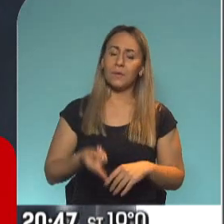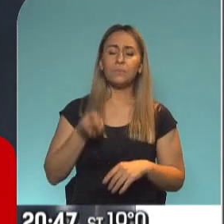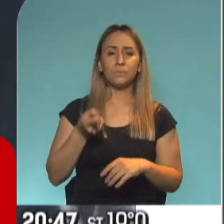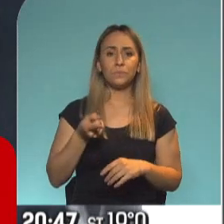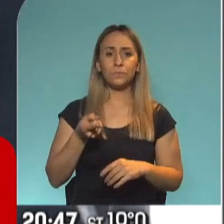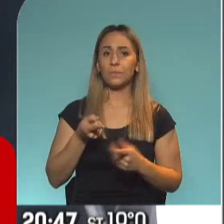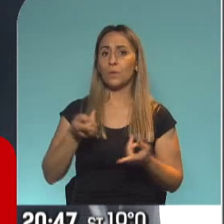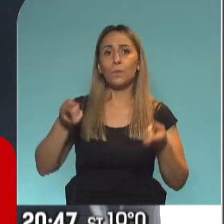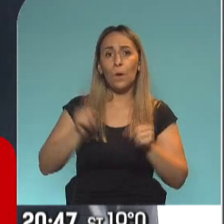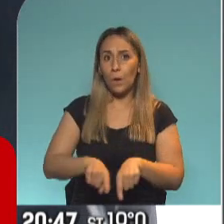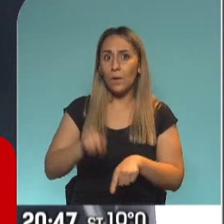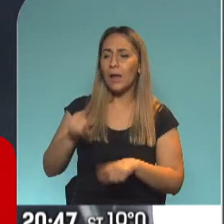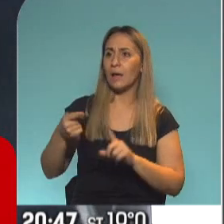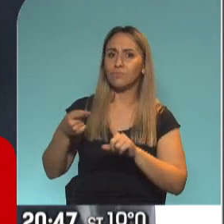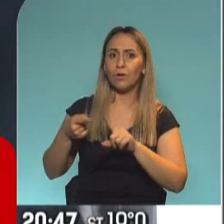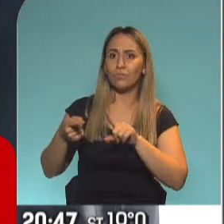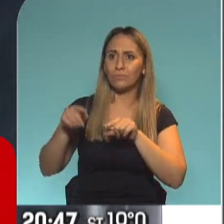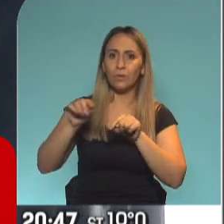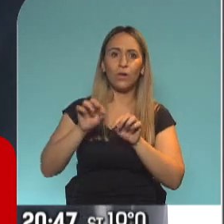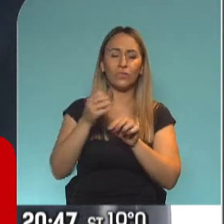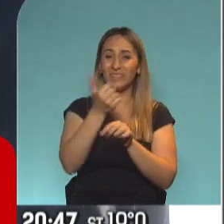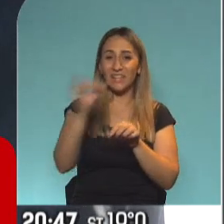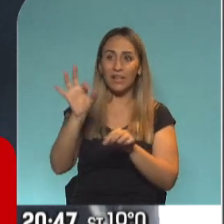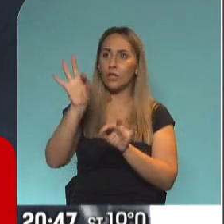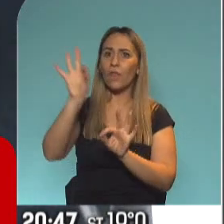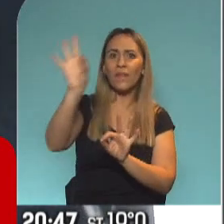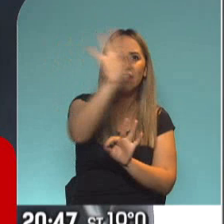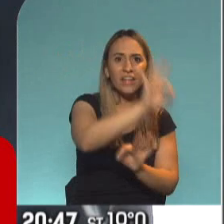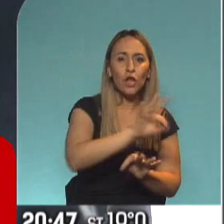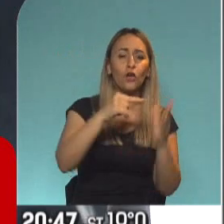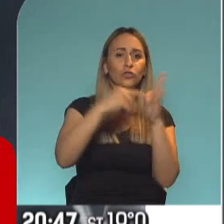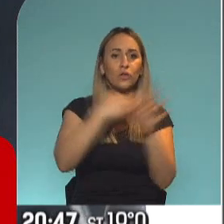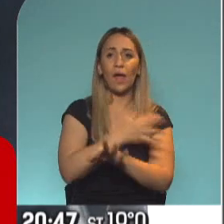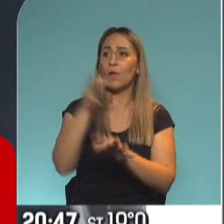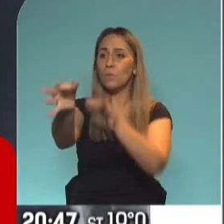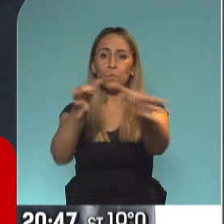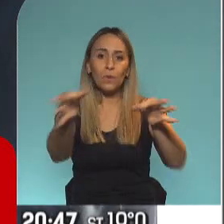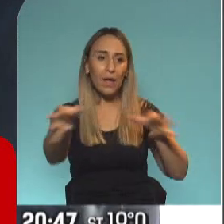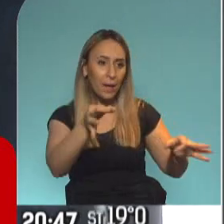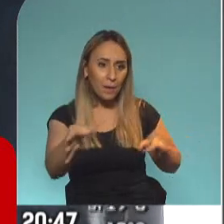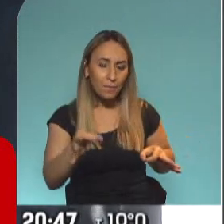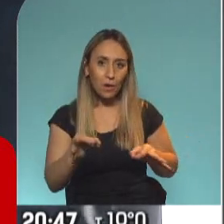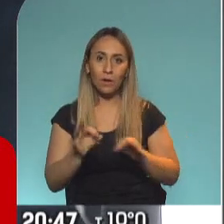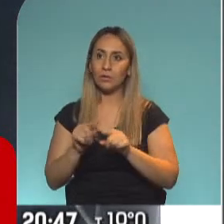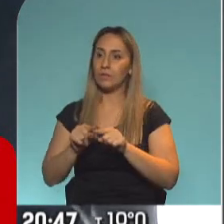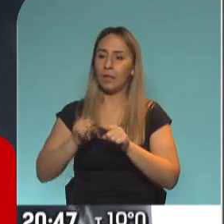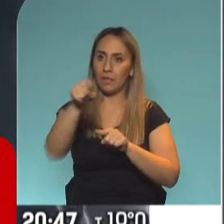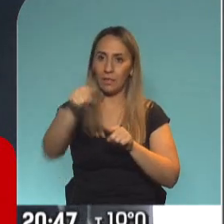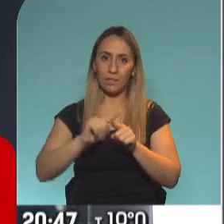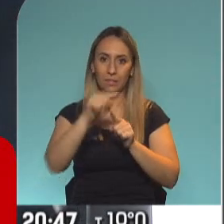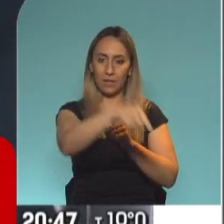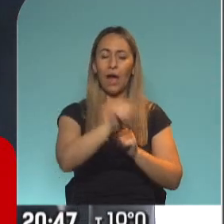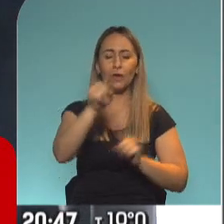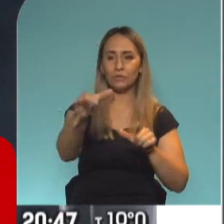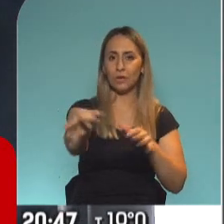volver a conectar más de 1.600 destinos en la Argentina, destinos, ciudades, pequeños pueblos que tenían un temor natural de que vuelva el transporte.